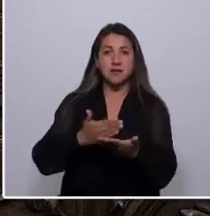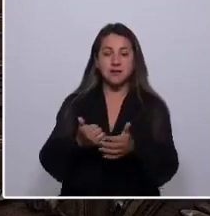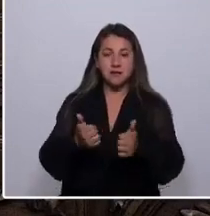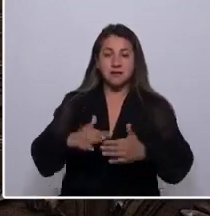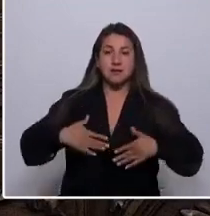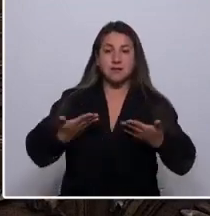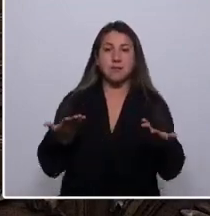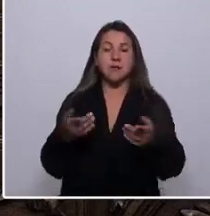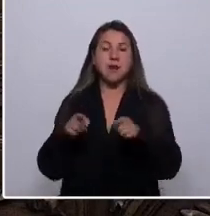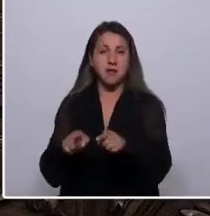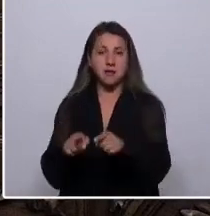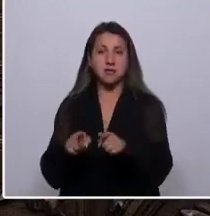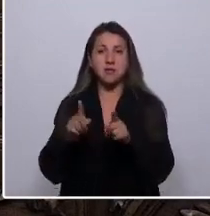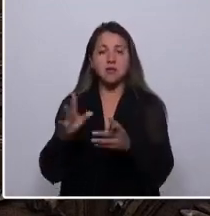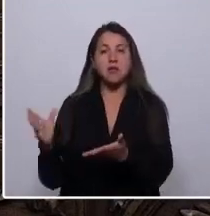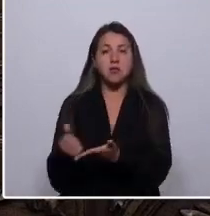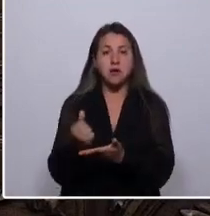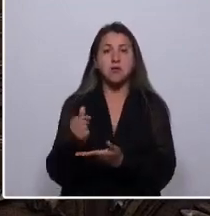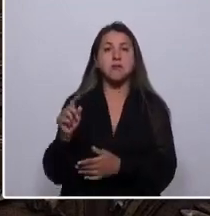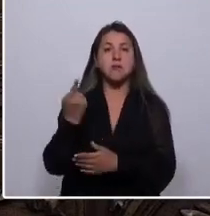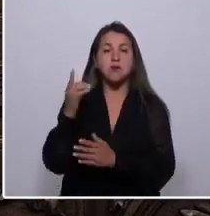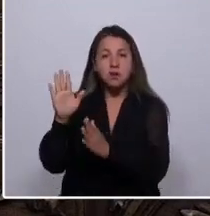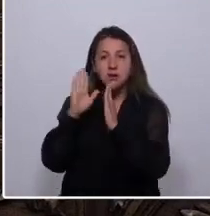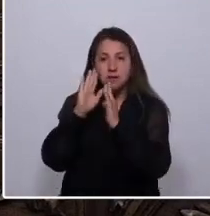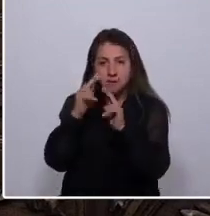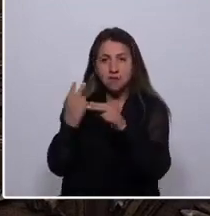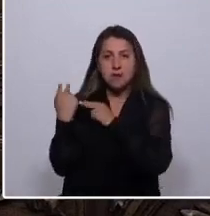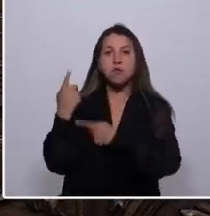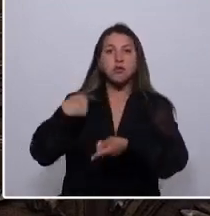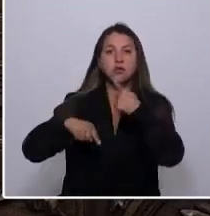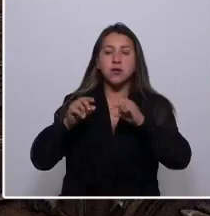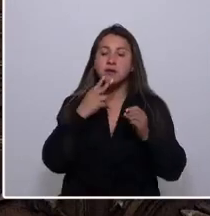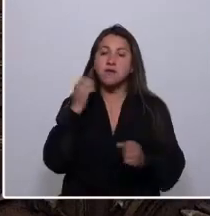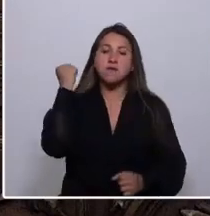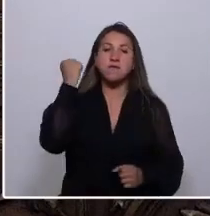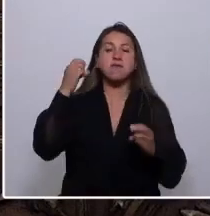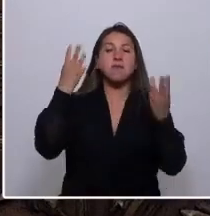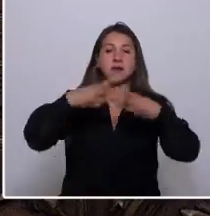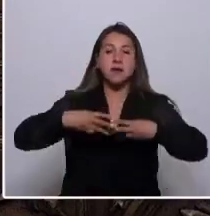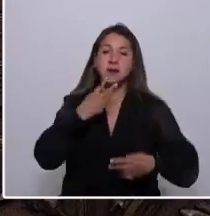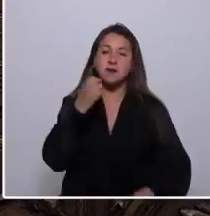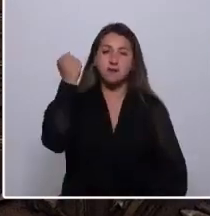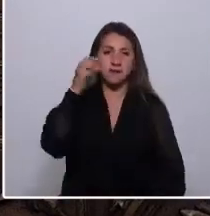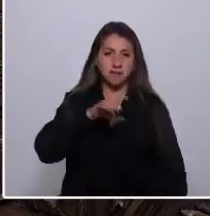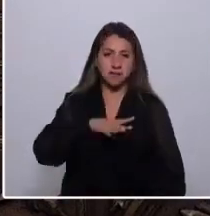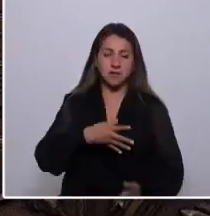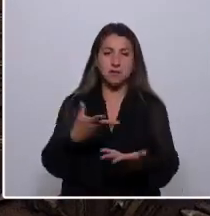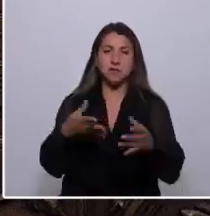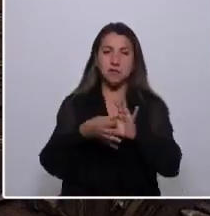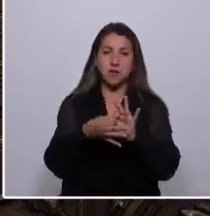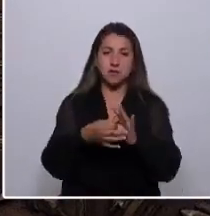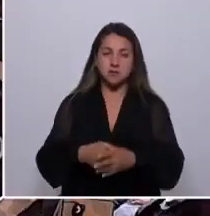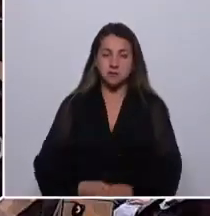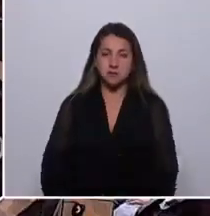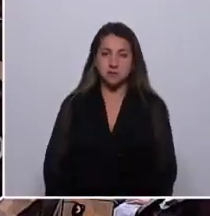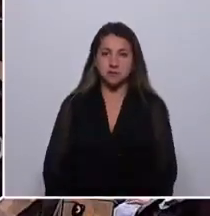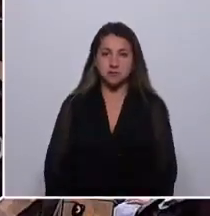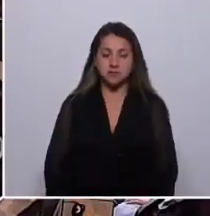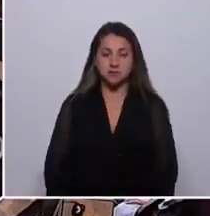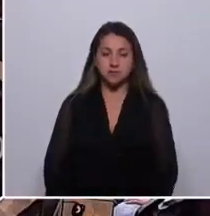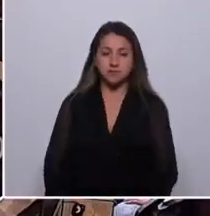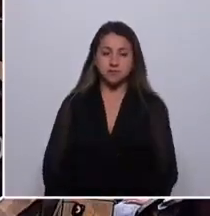Pero para ello, escuchemos nuestra historia. Viva Magallanes, viva Chile. Muchas gracias. Aplausos.